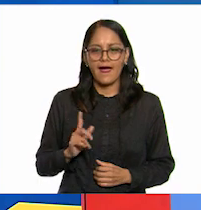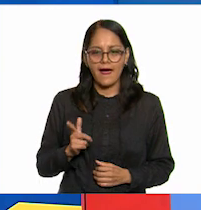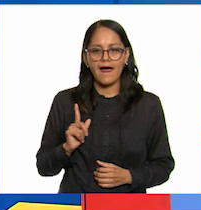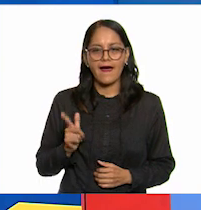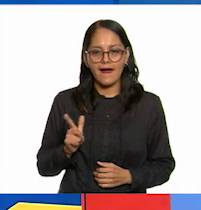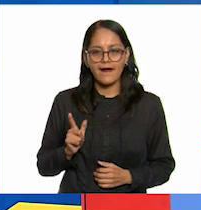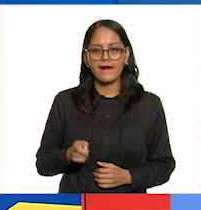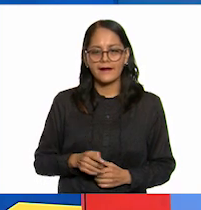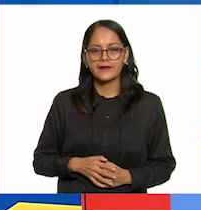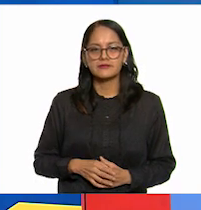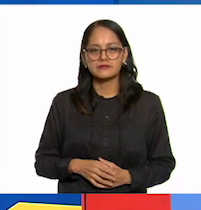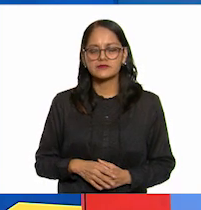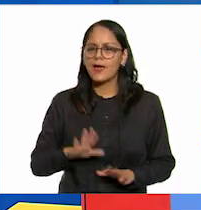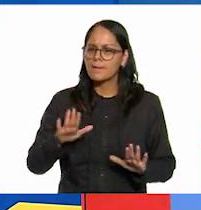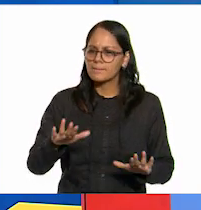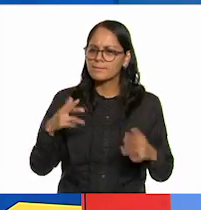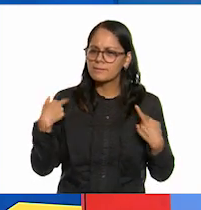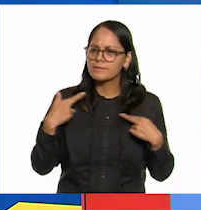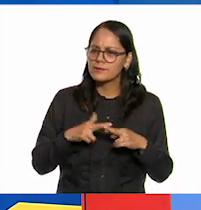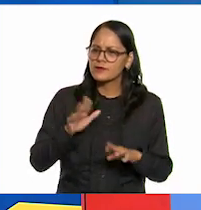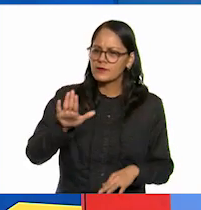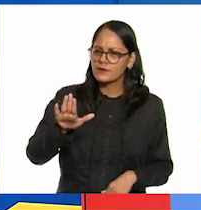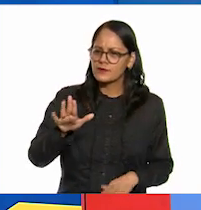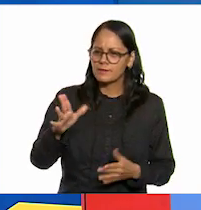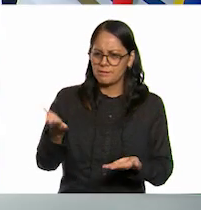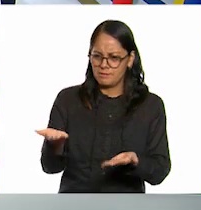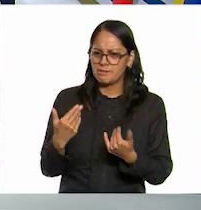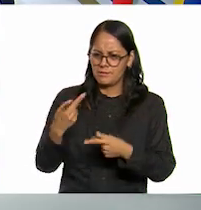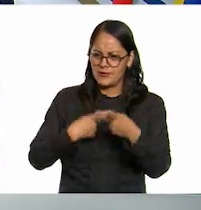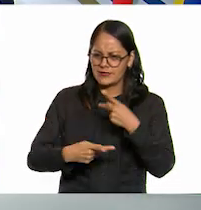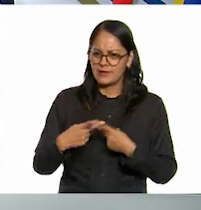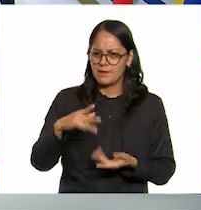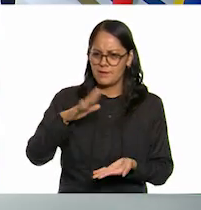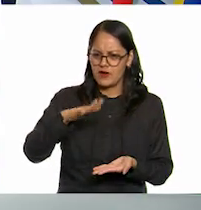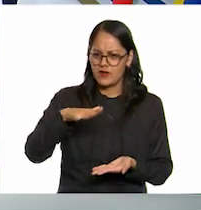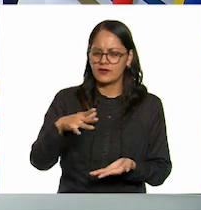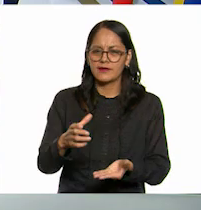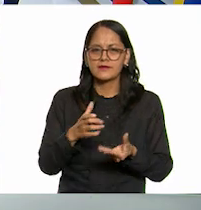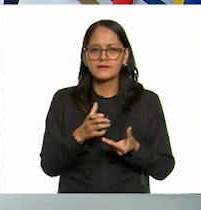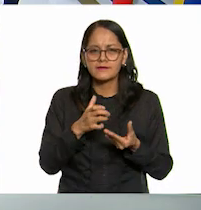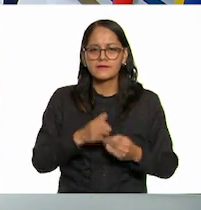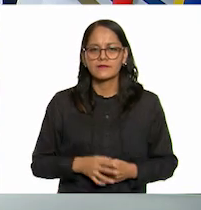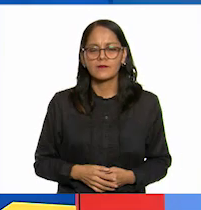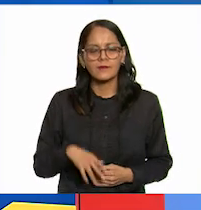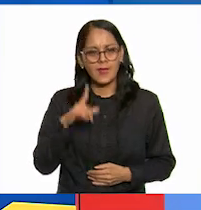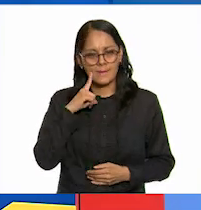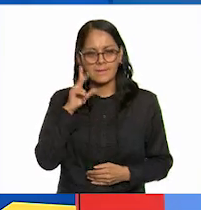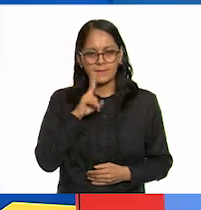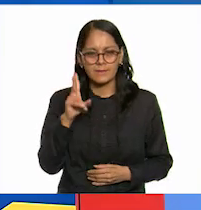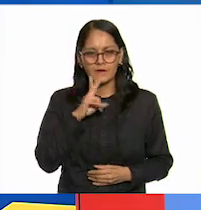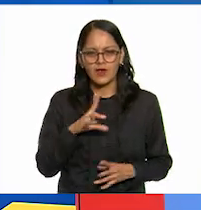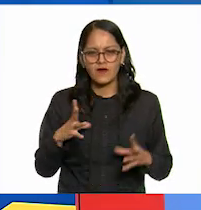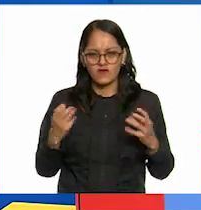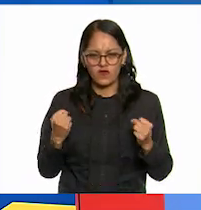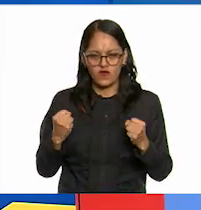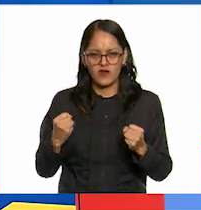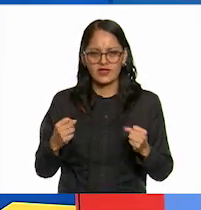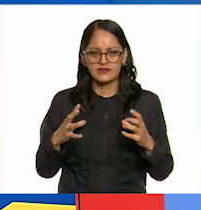a ver profesor me presta tanto la pelota por favor que sí muy bien veamos fuerza